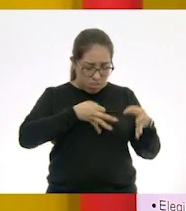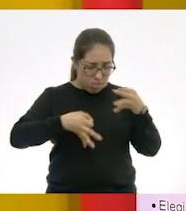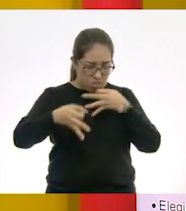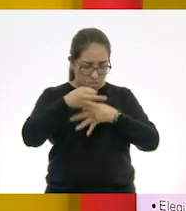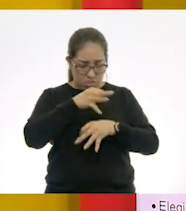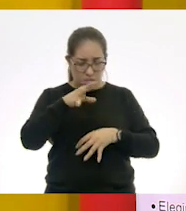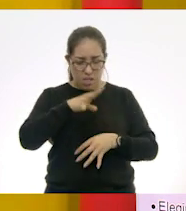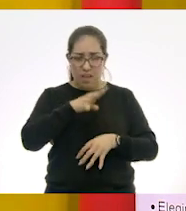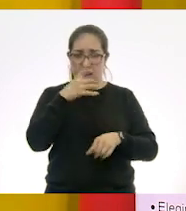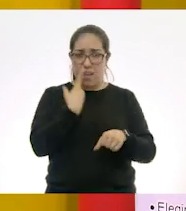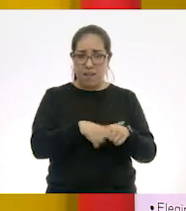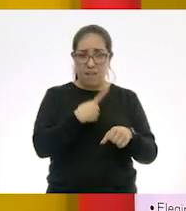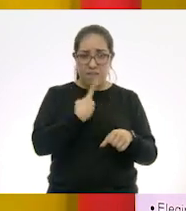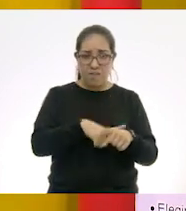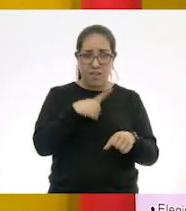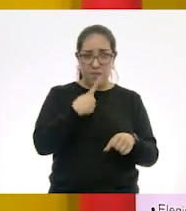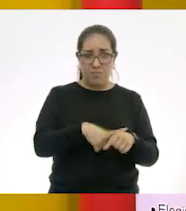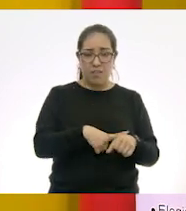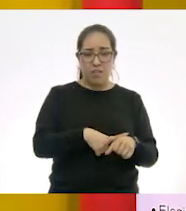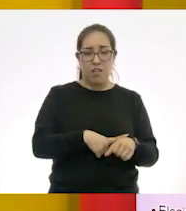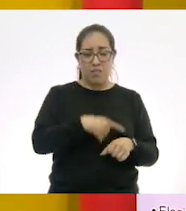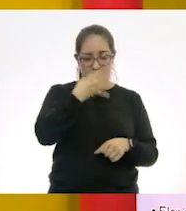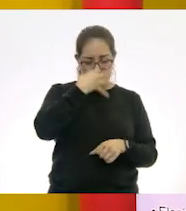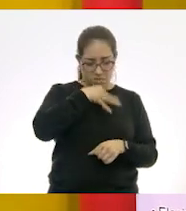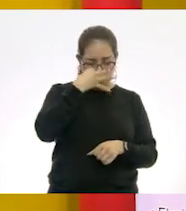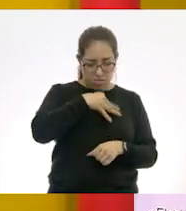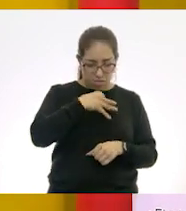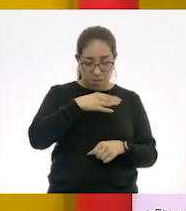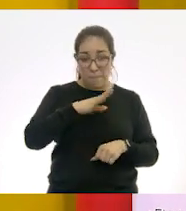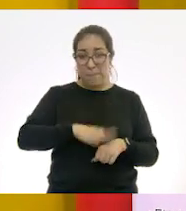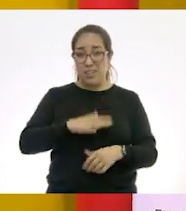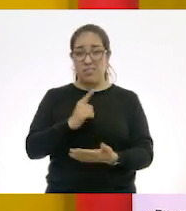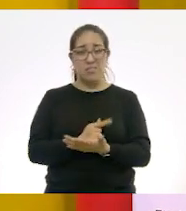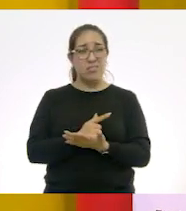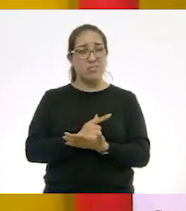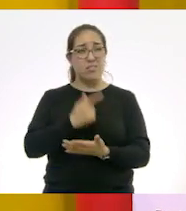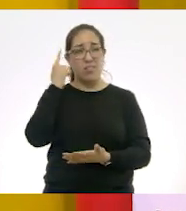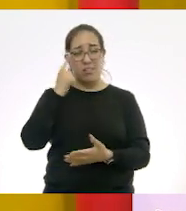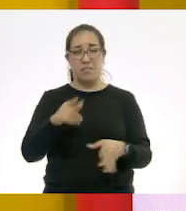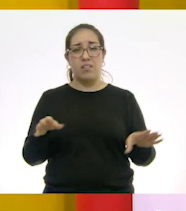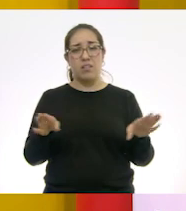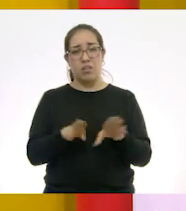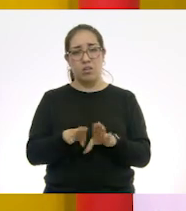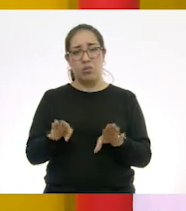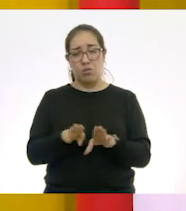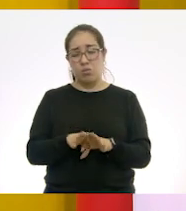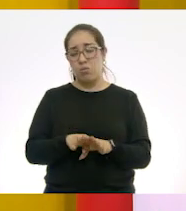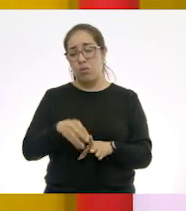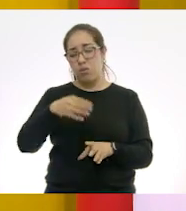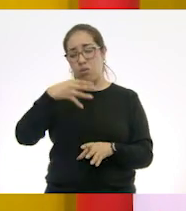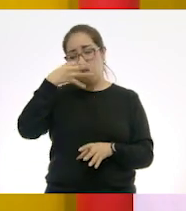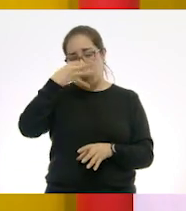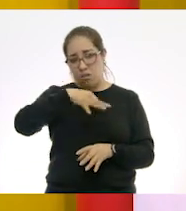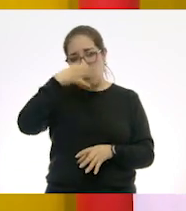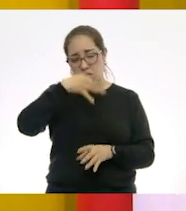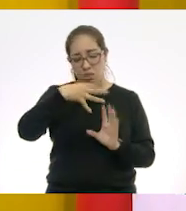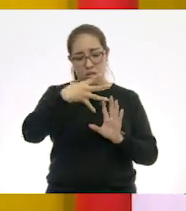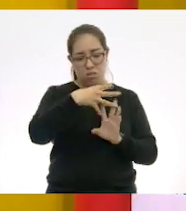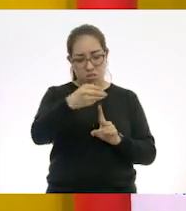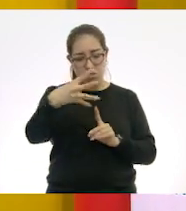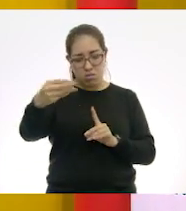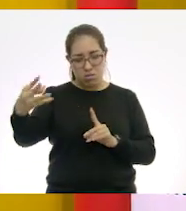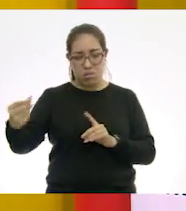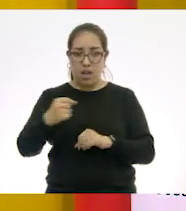común hasta enfermedades respiratorias más graves. Y circulan entre humanos y animales. Muy bien.